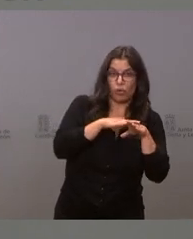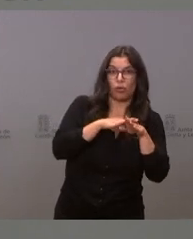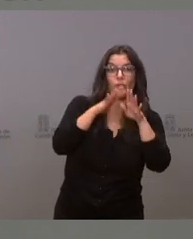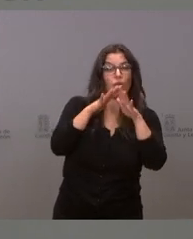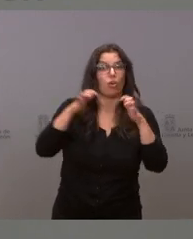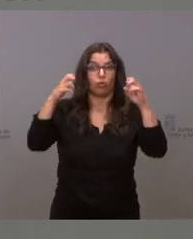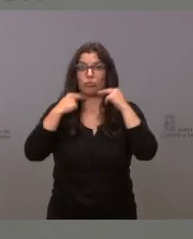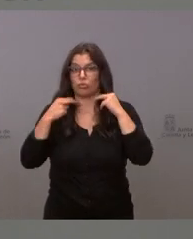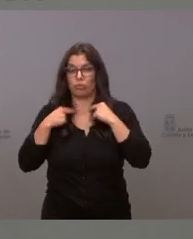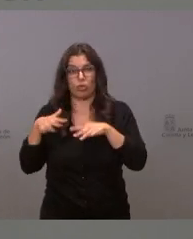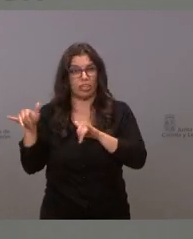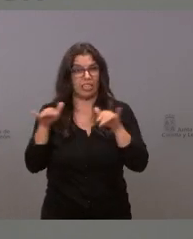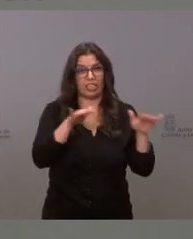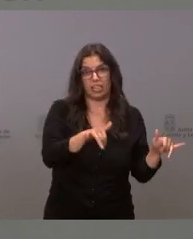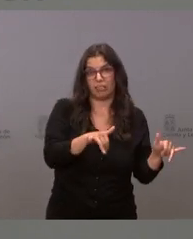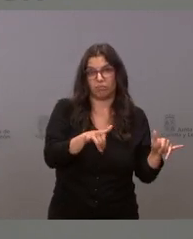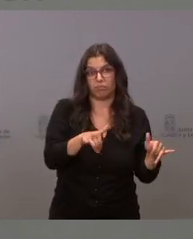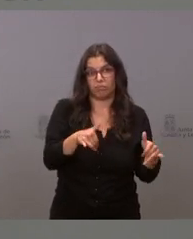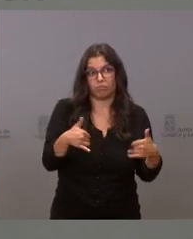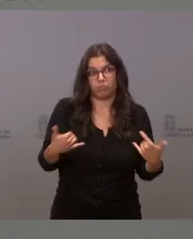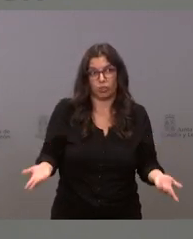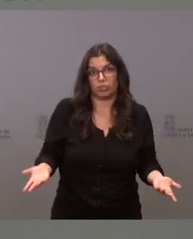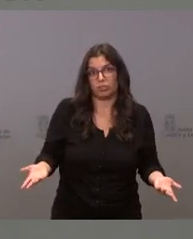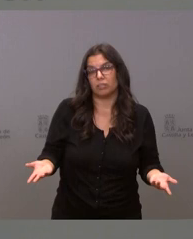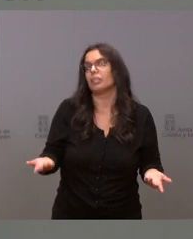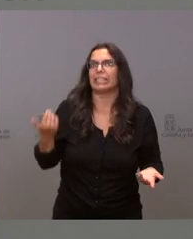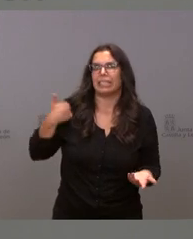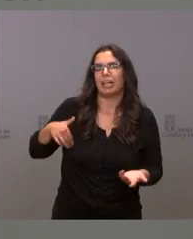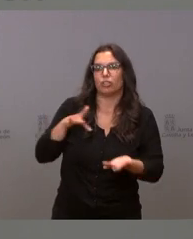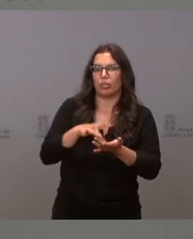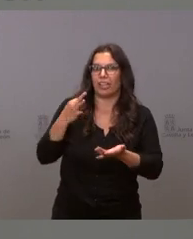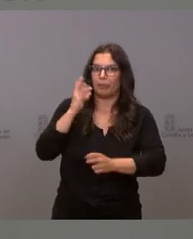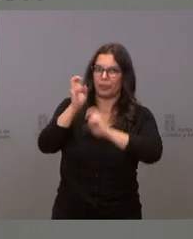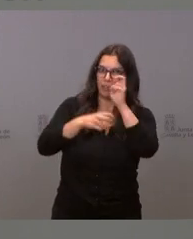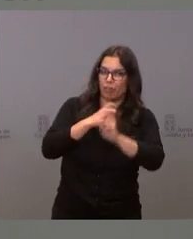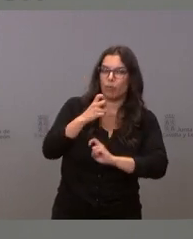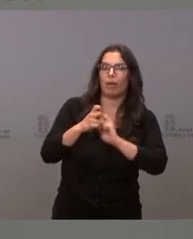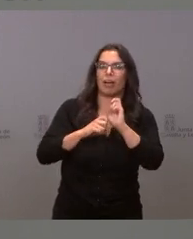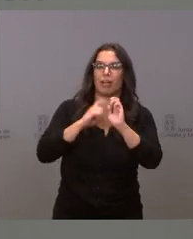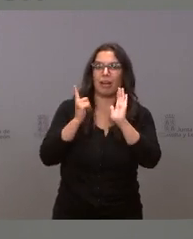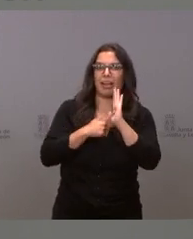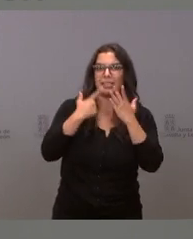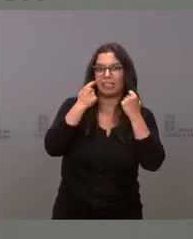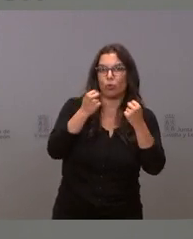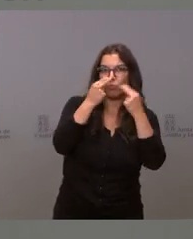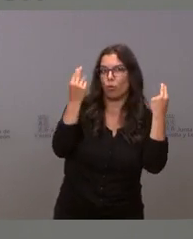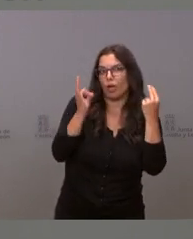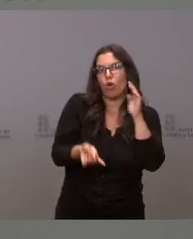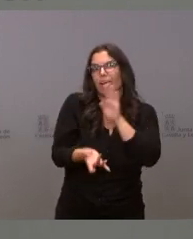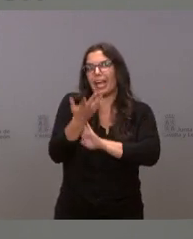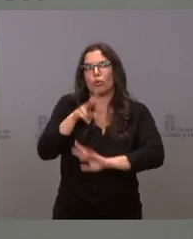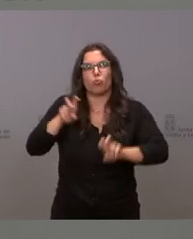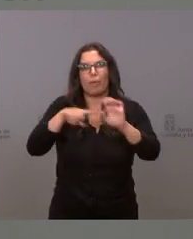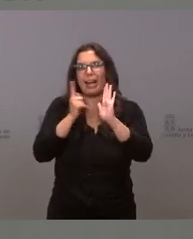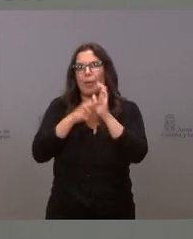el legislativo y yo creo que va siendo hora de que se produzca una reforma de la ley de salud pública o una ley de pandemias o llámelo usted como